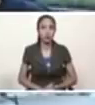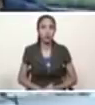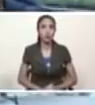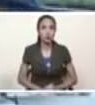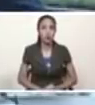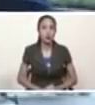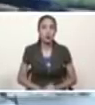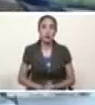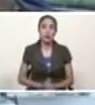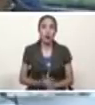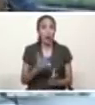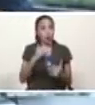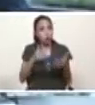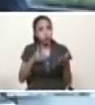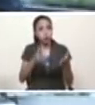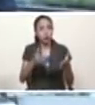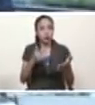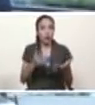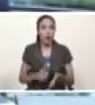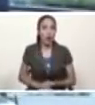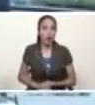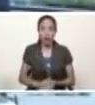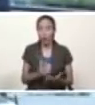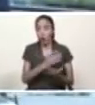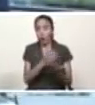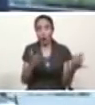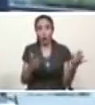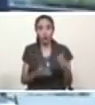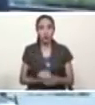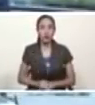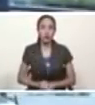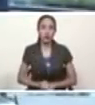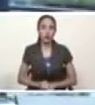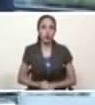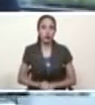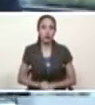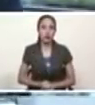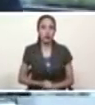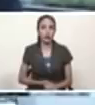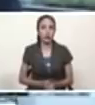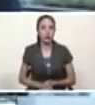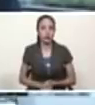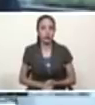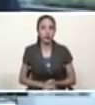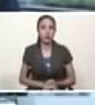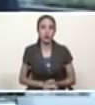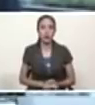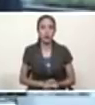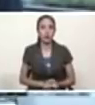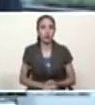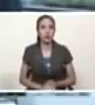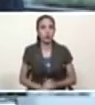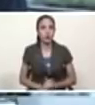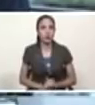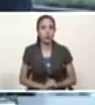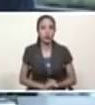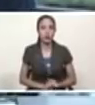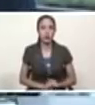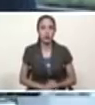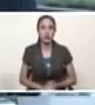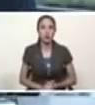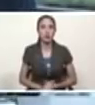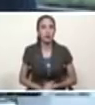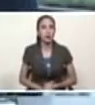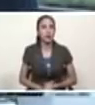liberación y de la expansión de las fuerzas productivas reales compañero vicepresidente